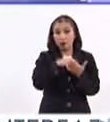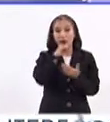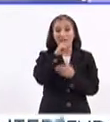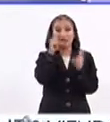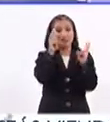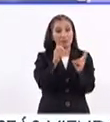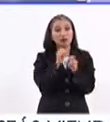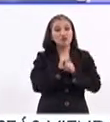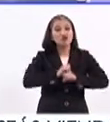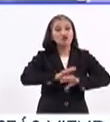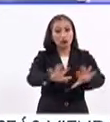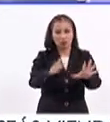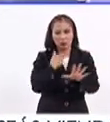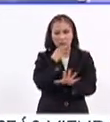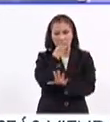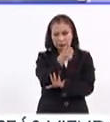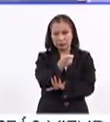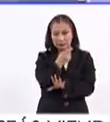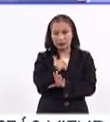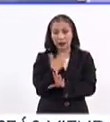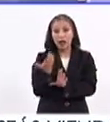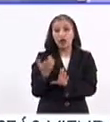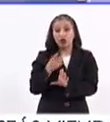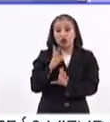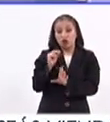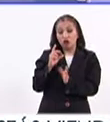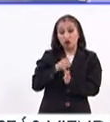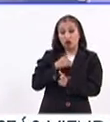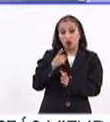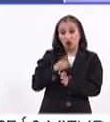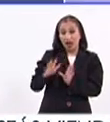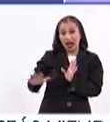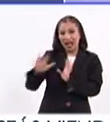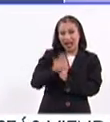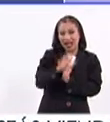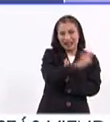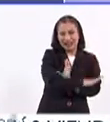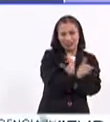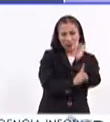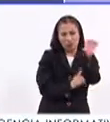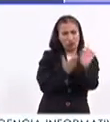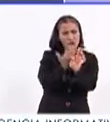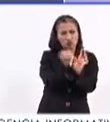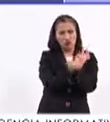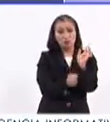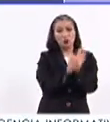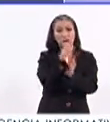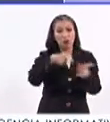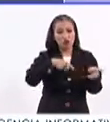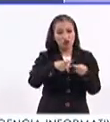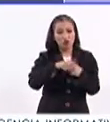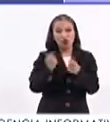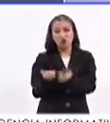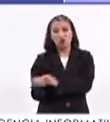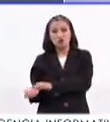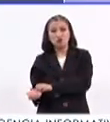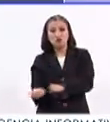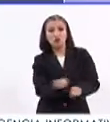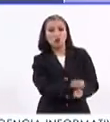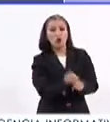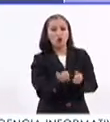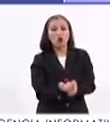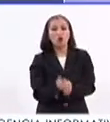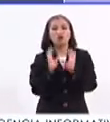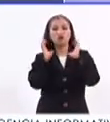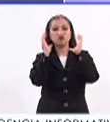también es un tema de difusión, permítanme compartirles que no solo estamos hablando de las disciplinas tradicionales, que hay unas muy populares como el fútbol, el básquetbol, el béisbol